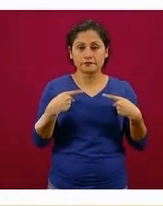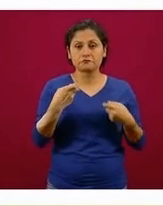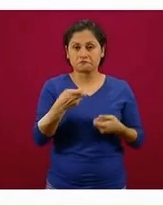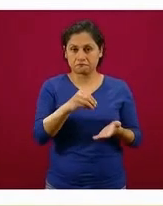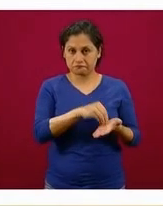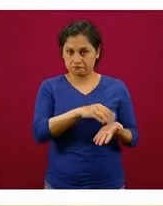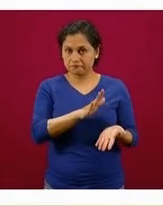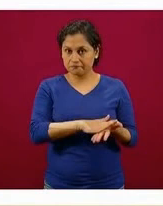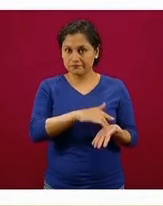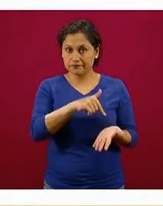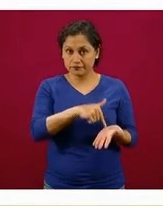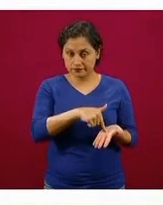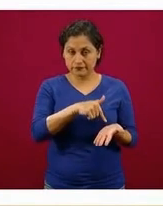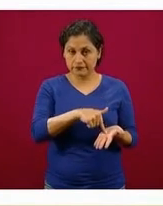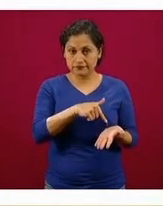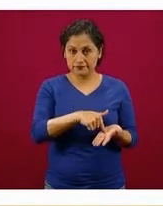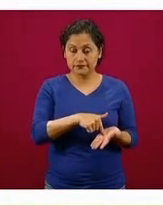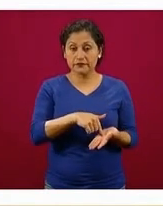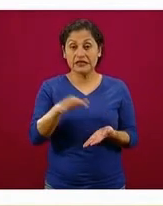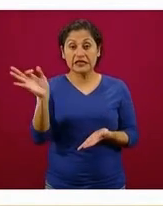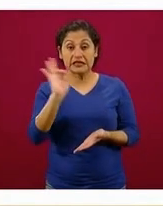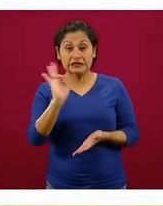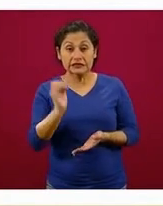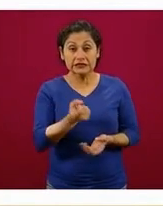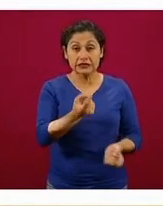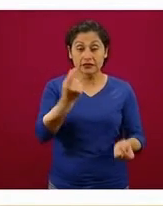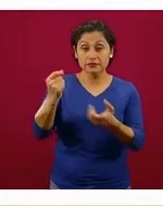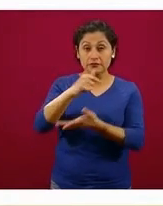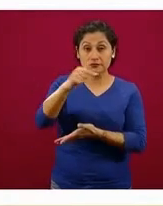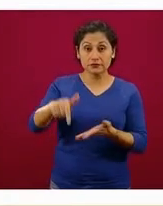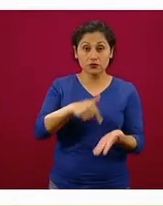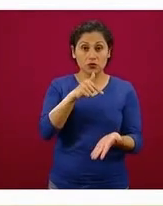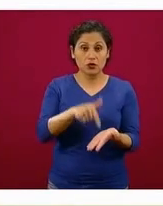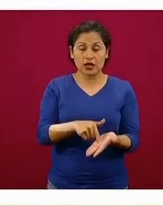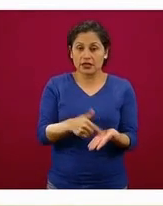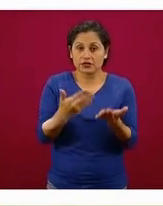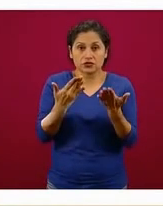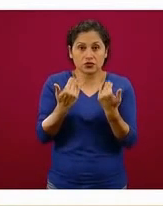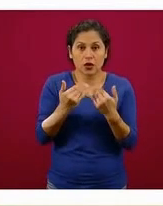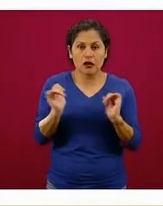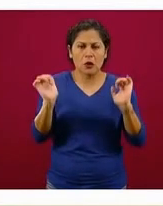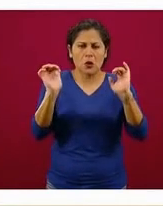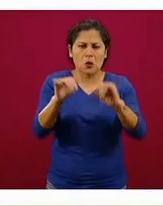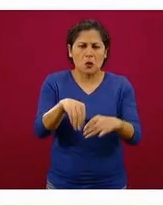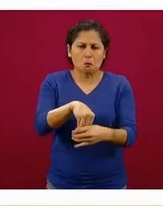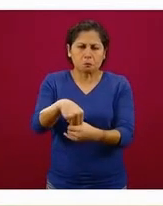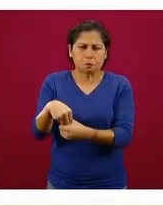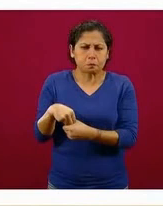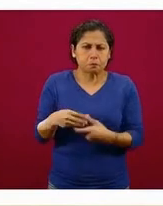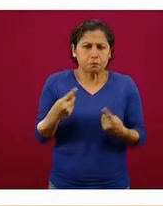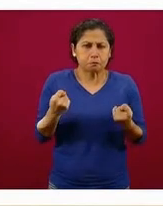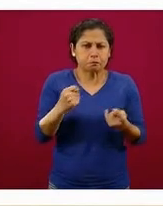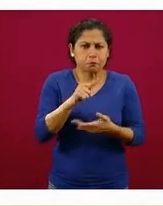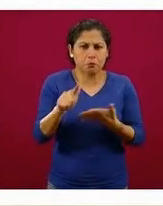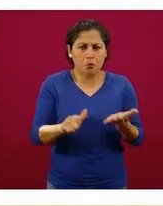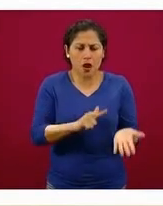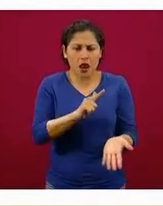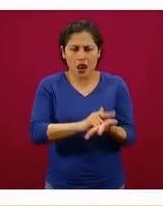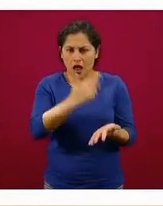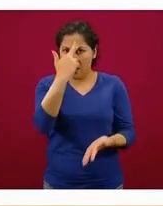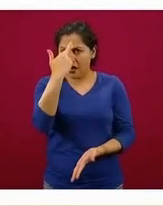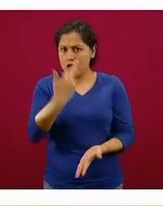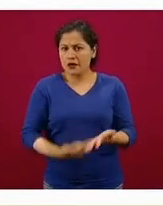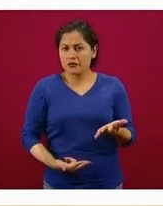Por cierto, quien no lo tenga actualizado será sujeto de escrutinio. Si en un momento dado se encuentra que no tiene